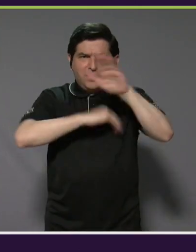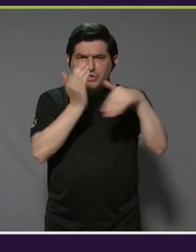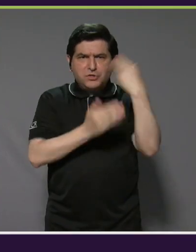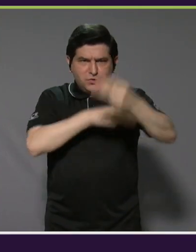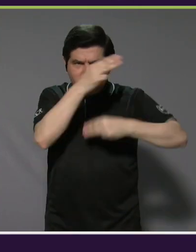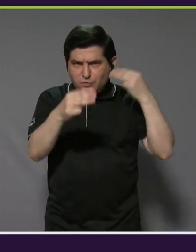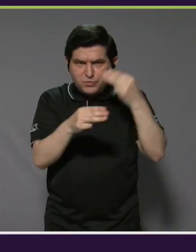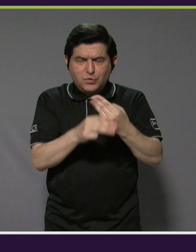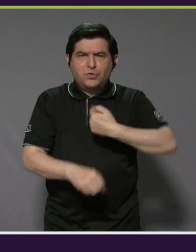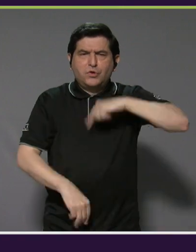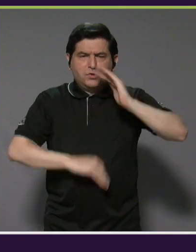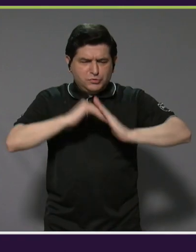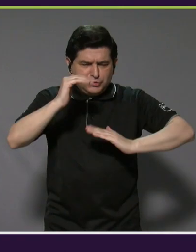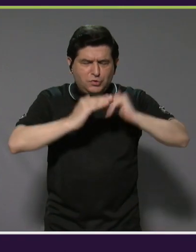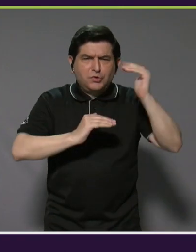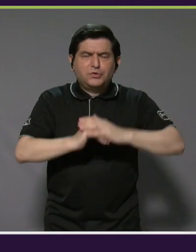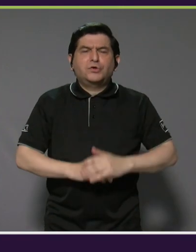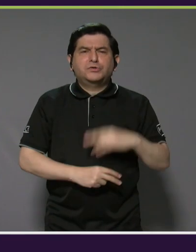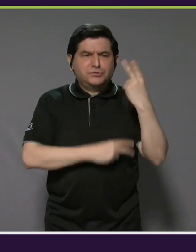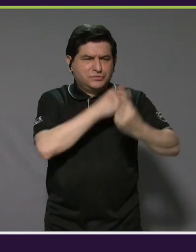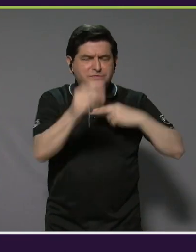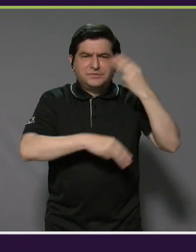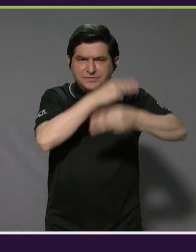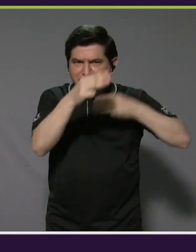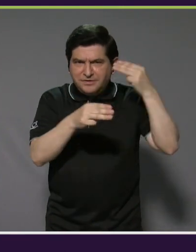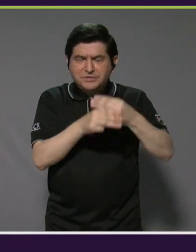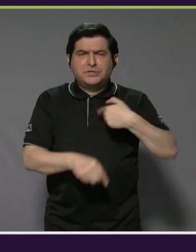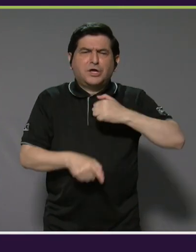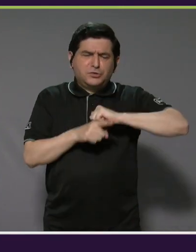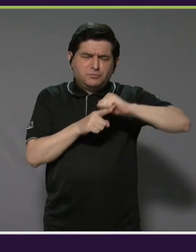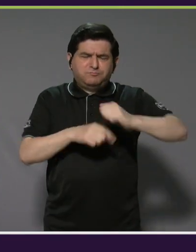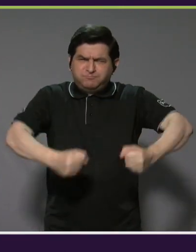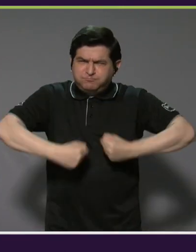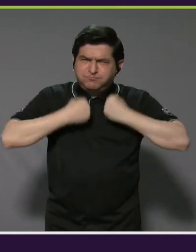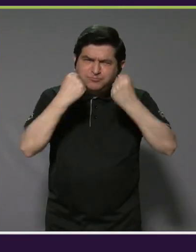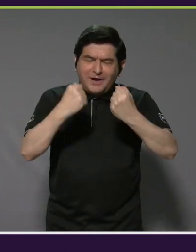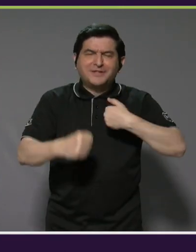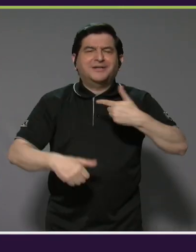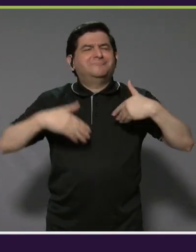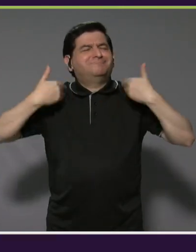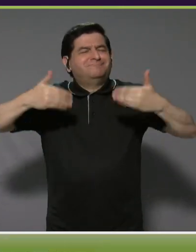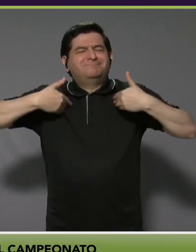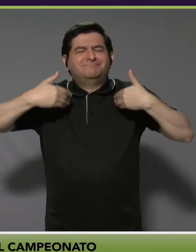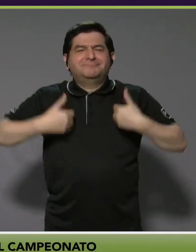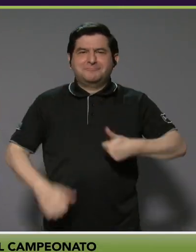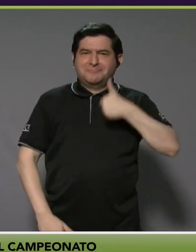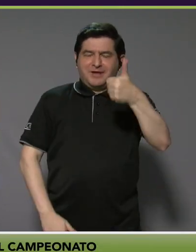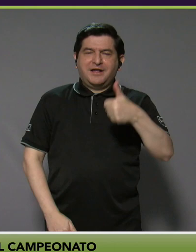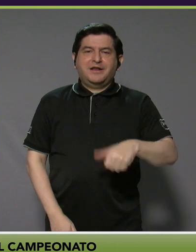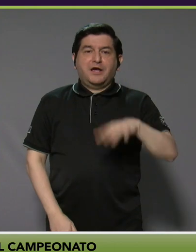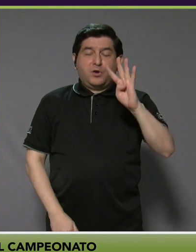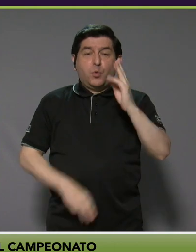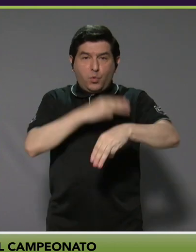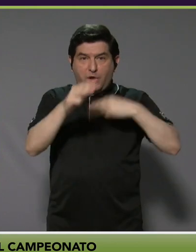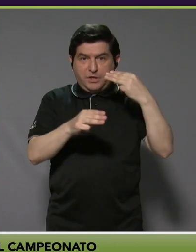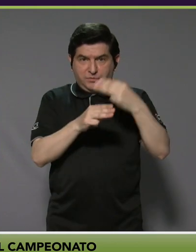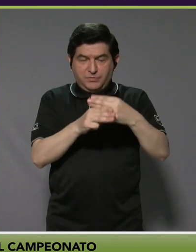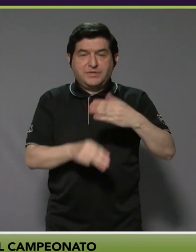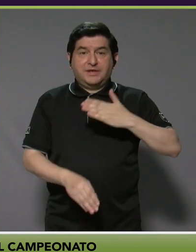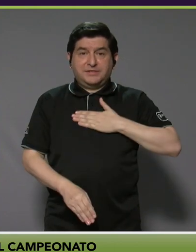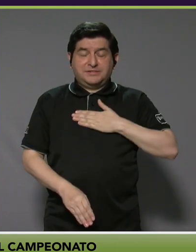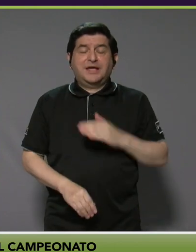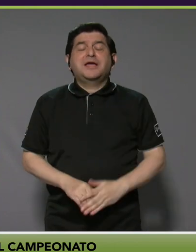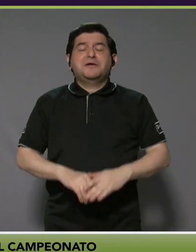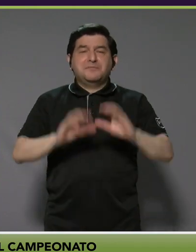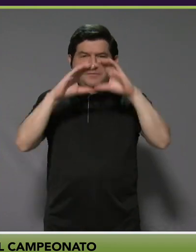mundo y estamos construyendo nuestro tour mundial. He estado entrenando fuerte y estoy muy contenta de haber ganado cuatro mundiales en mi categoría que es